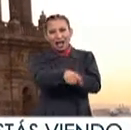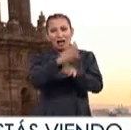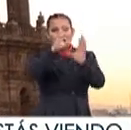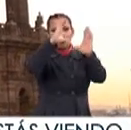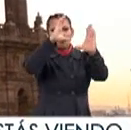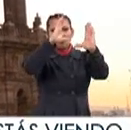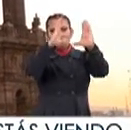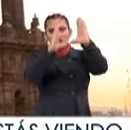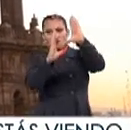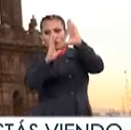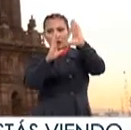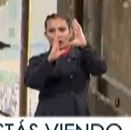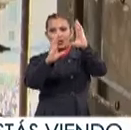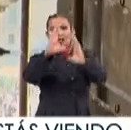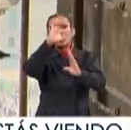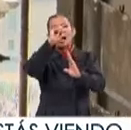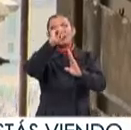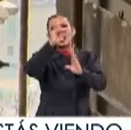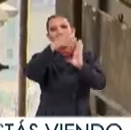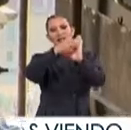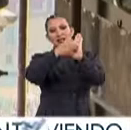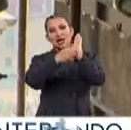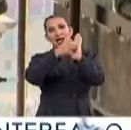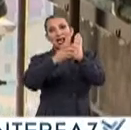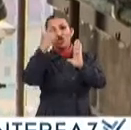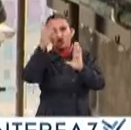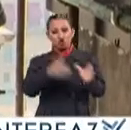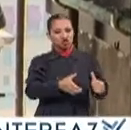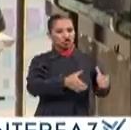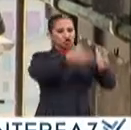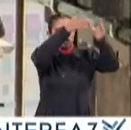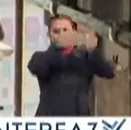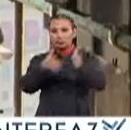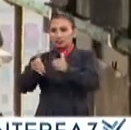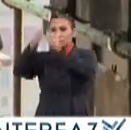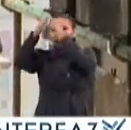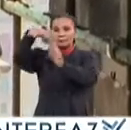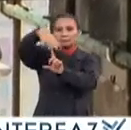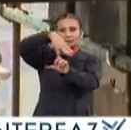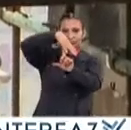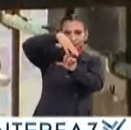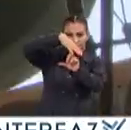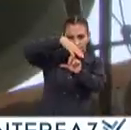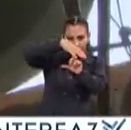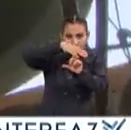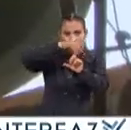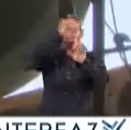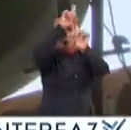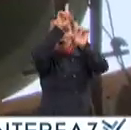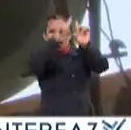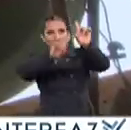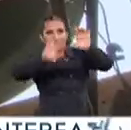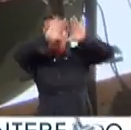desfasamiento de los sillares de cantería En los vanos de ambas torres Campanario El agritamiento de bóvedas Y muros en los